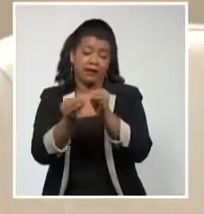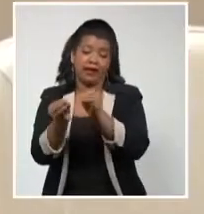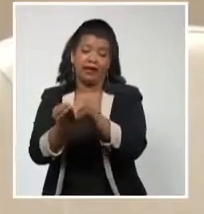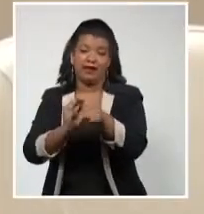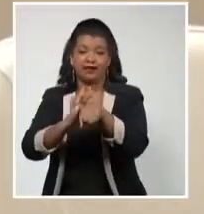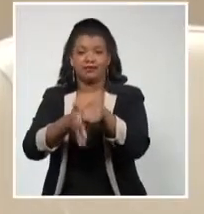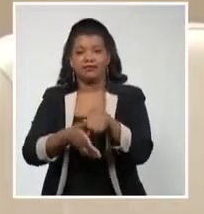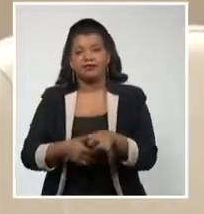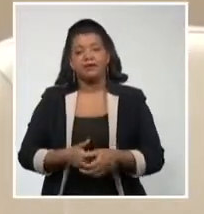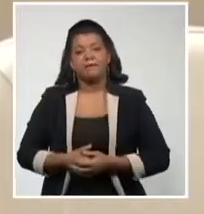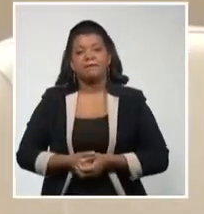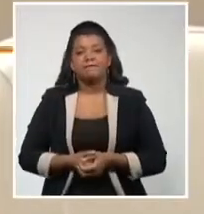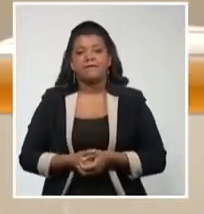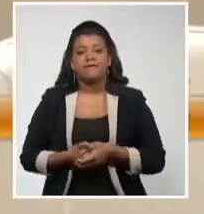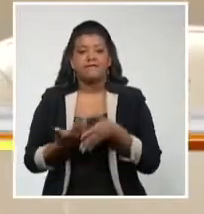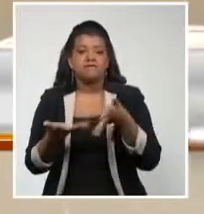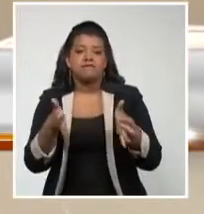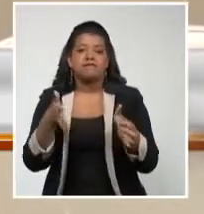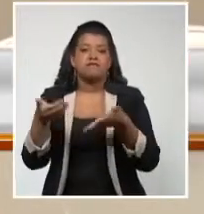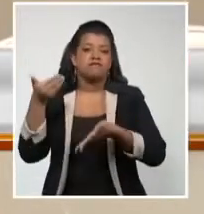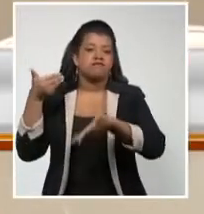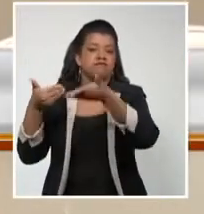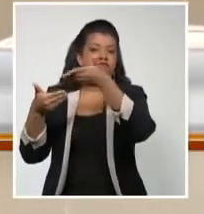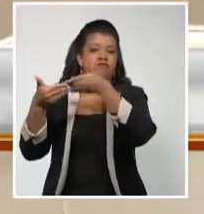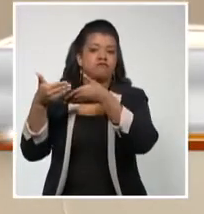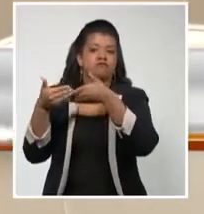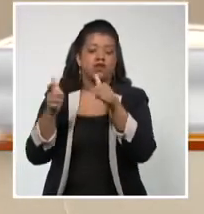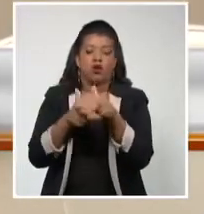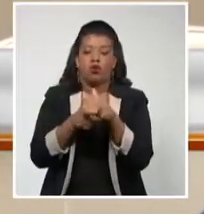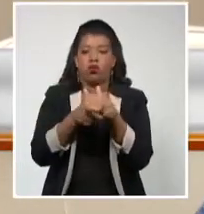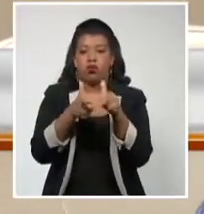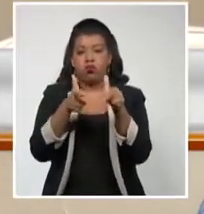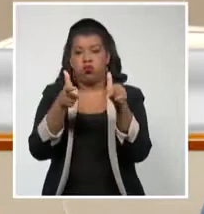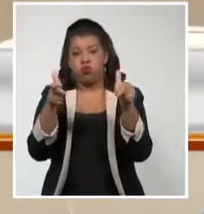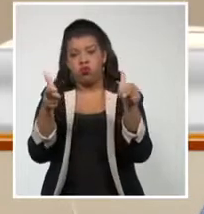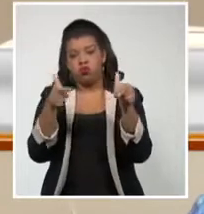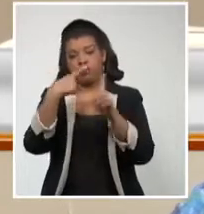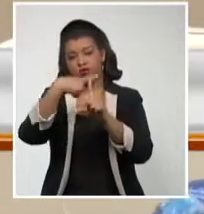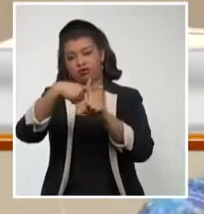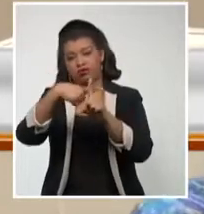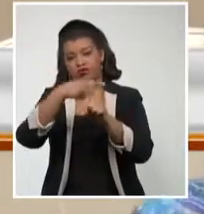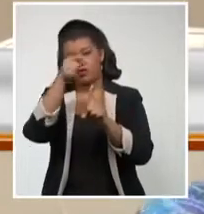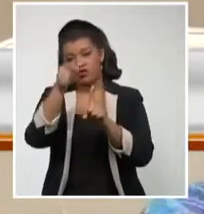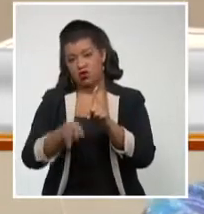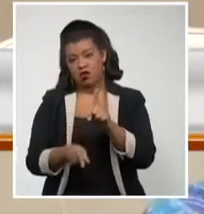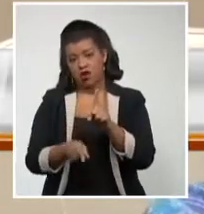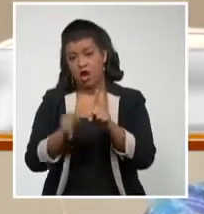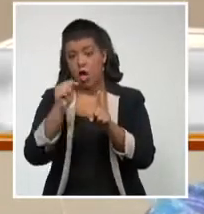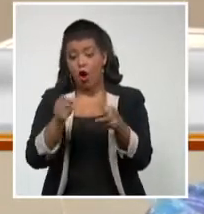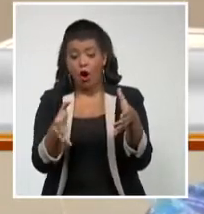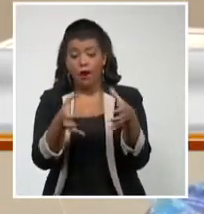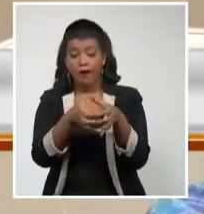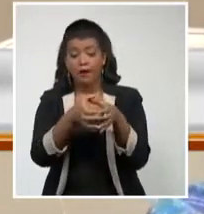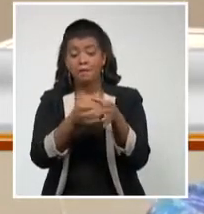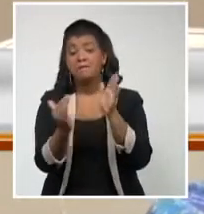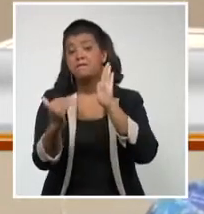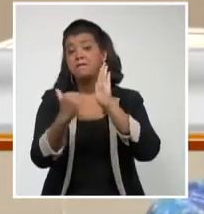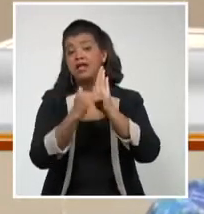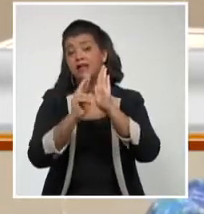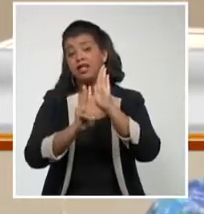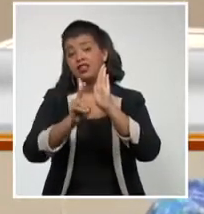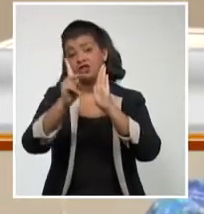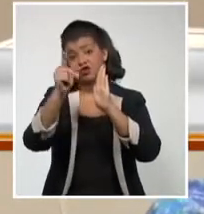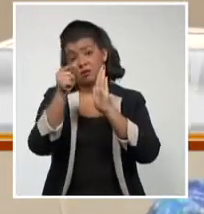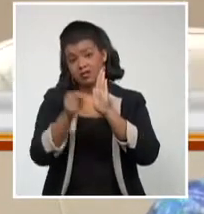Hace unos cuantos días atrás se superó el número máximo que teníamos de casos activos. Hoy tenemos 1.021 casos activos.